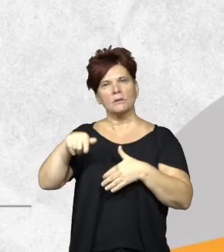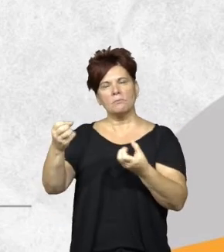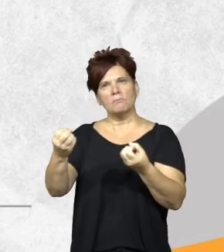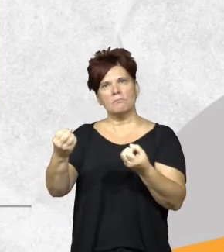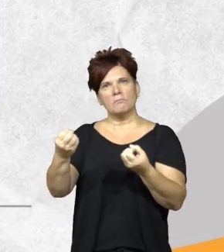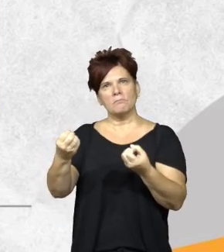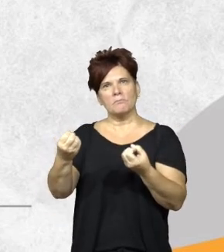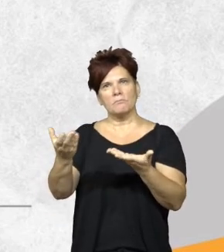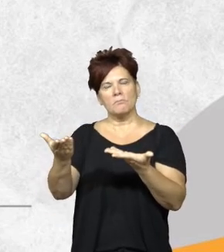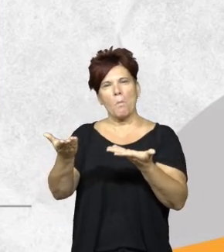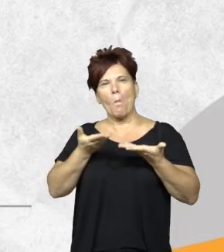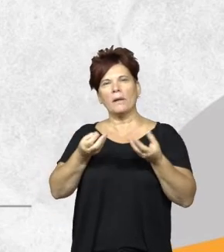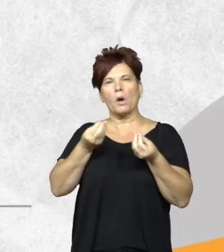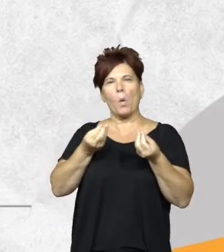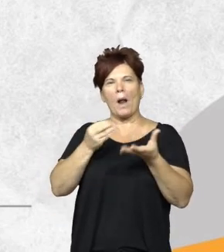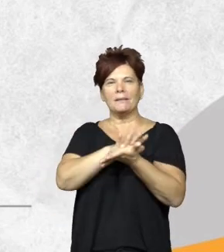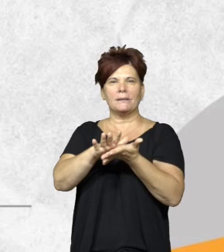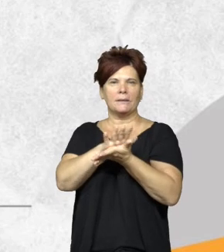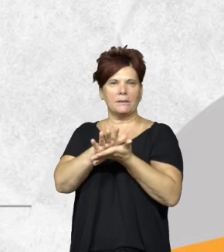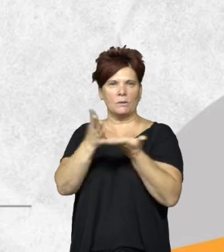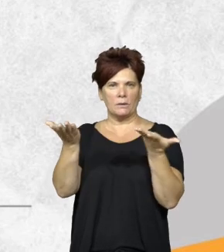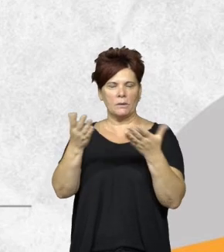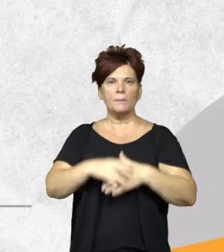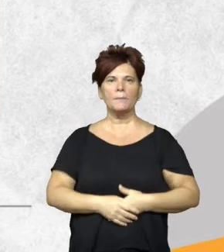pantallazo de lo que se está viendo y de lo que estamos hablando